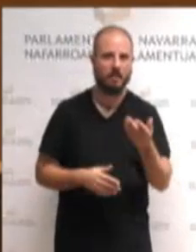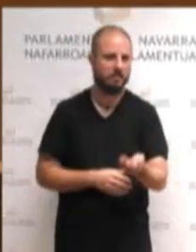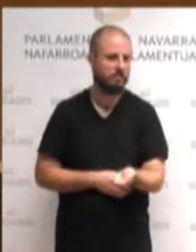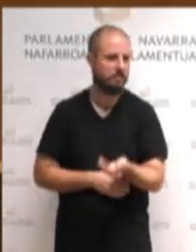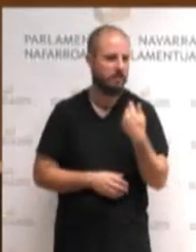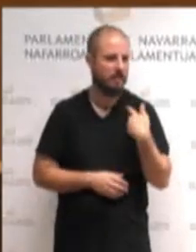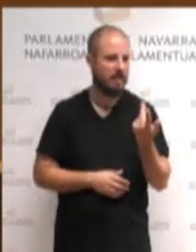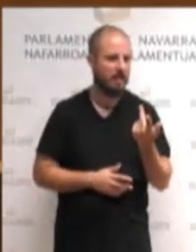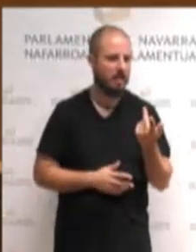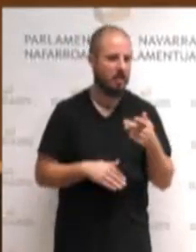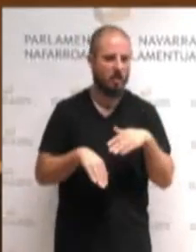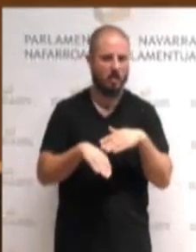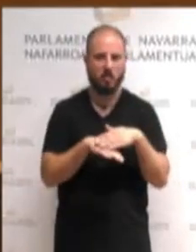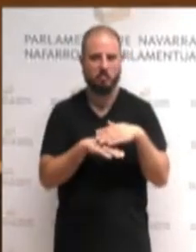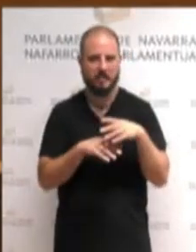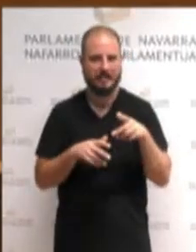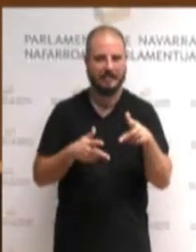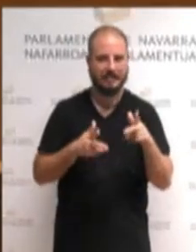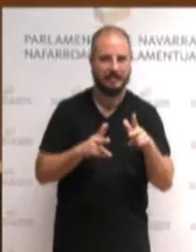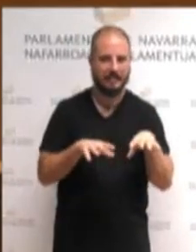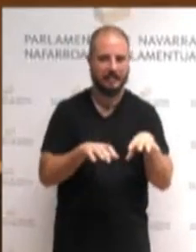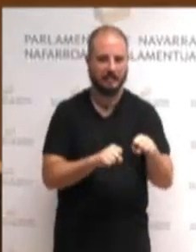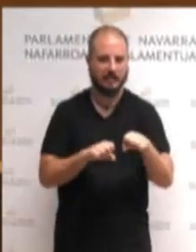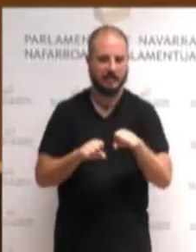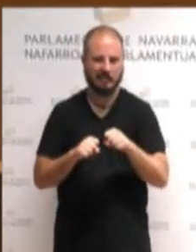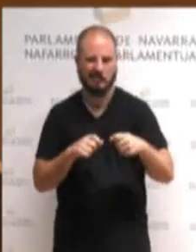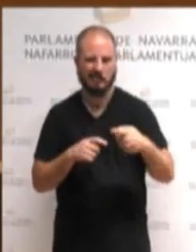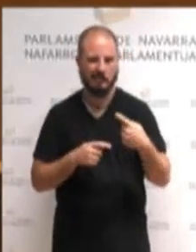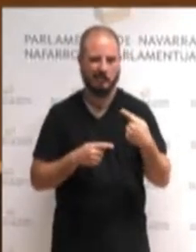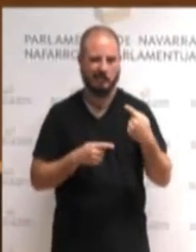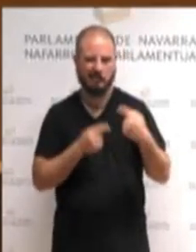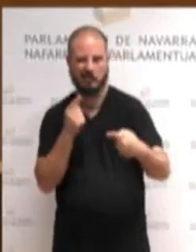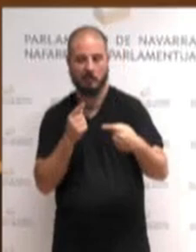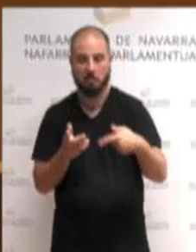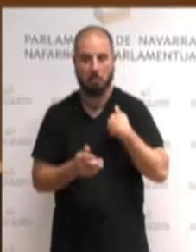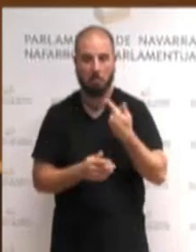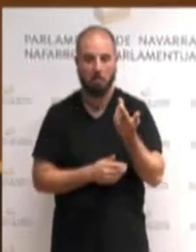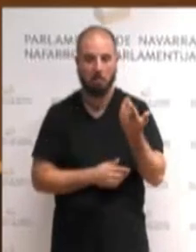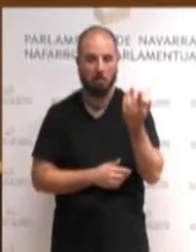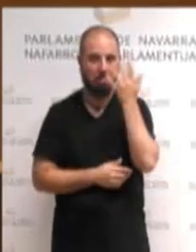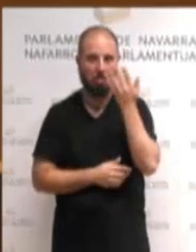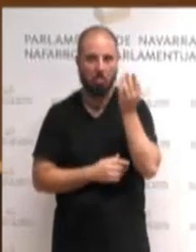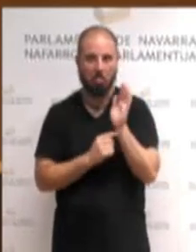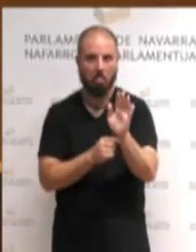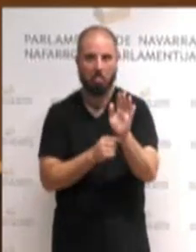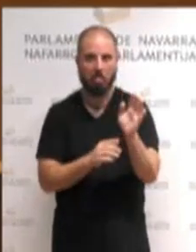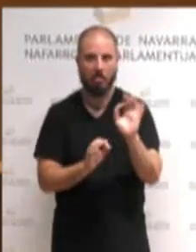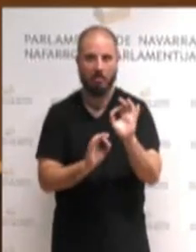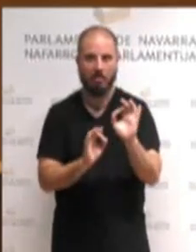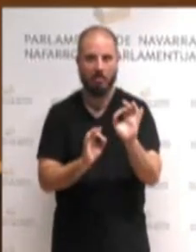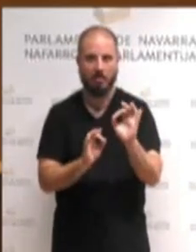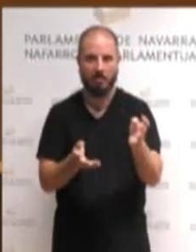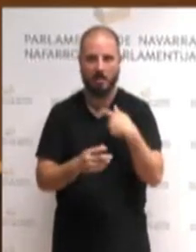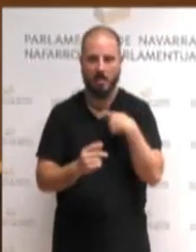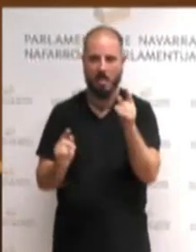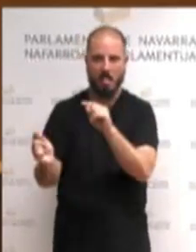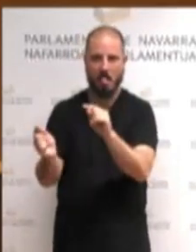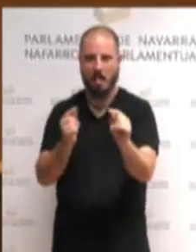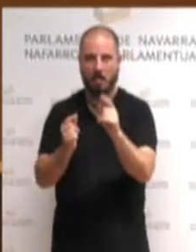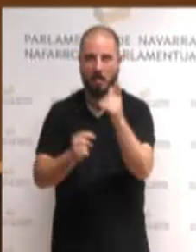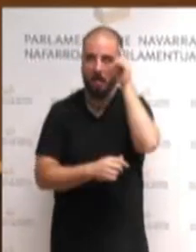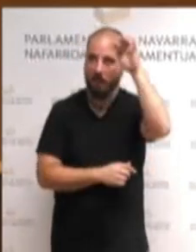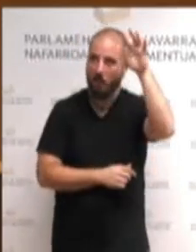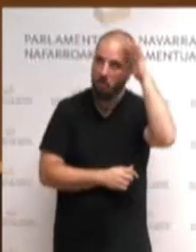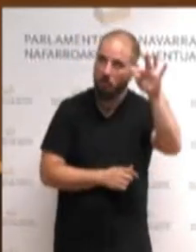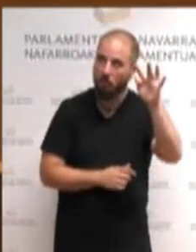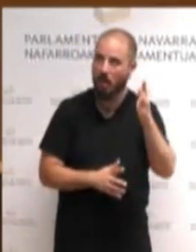visto estos últimos meses ni siquiera ha habido disfraces. No ha habido debate en torno a ideas, en torno